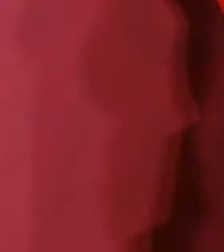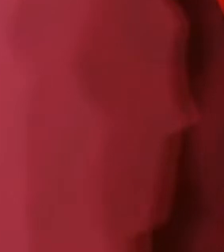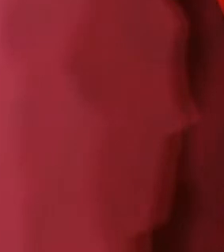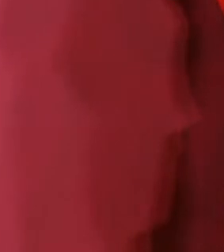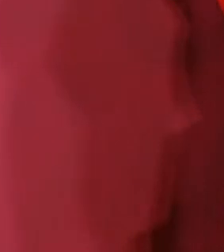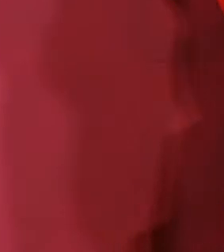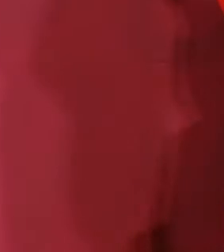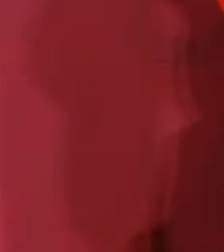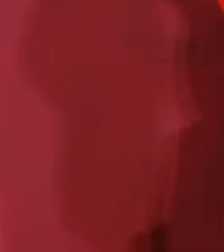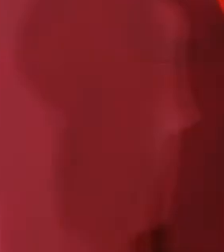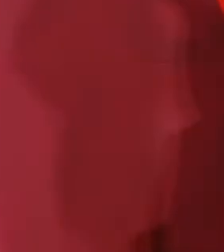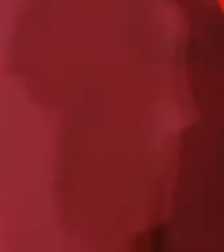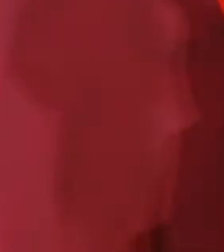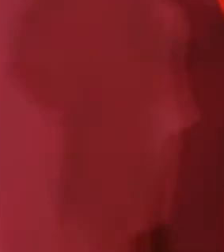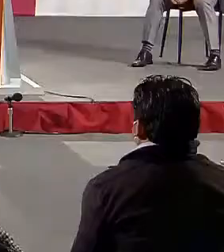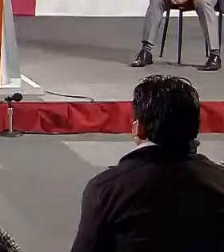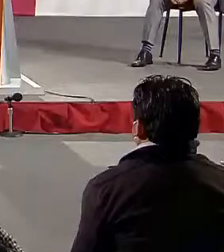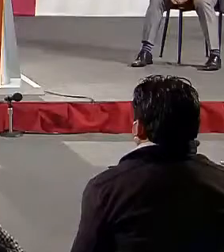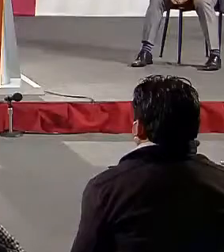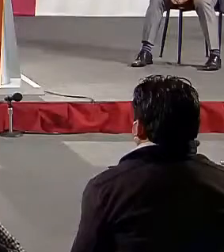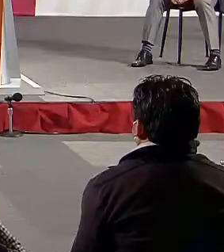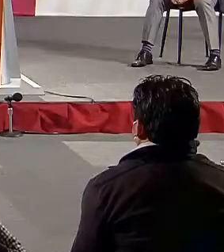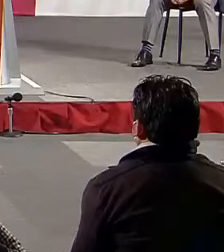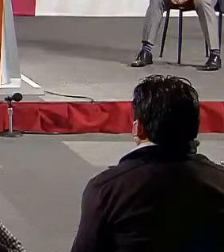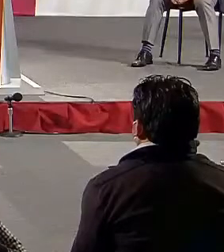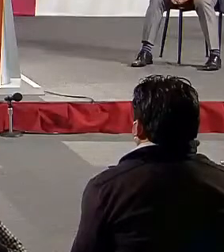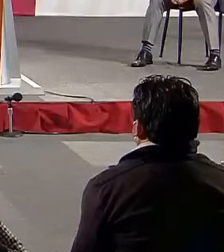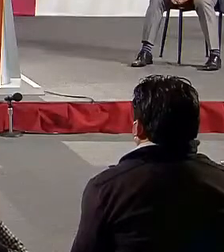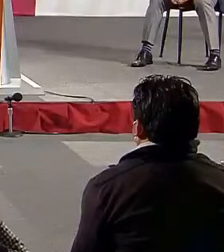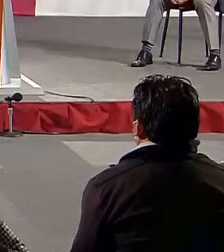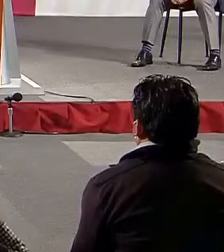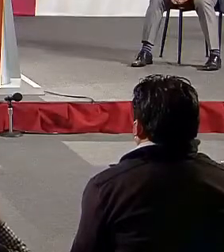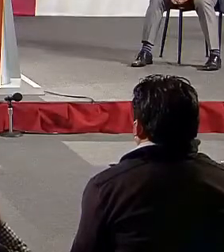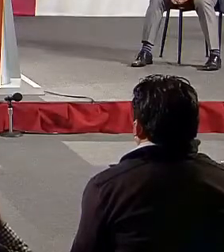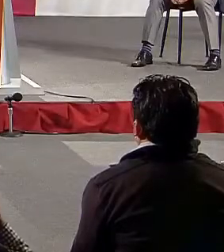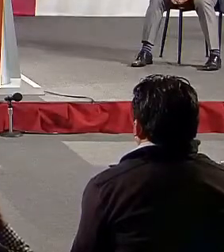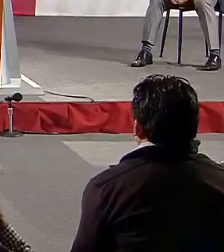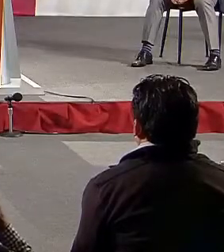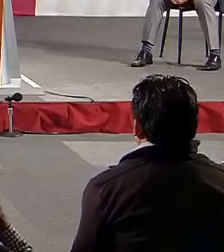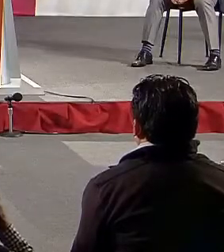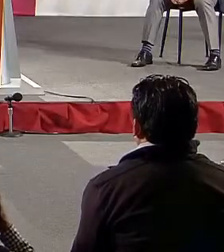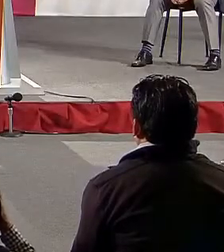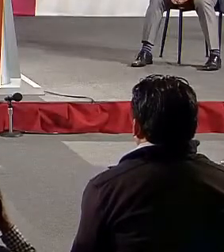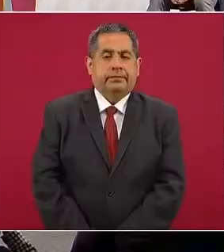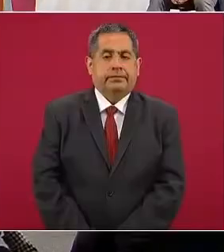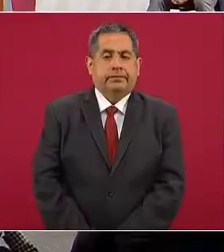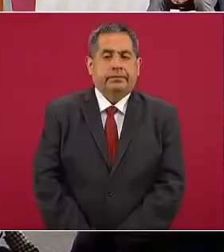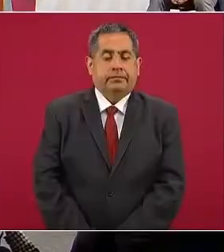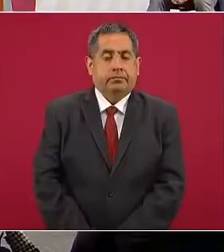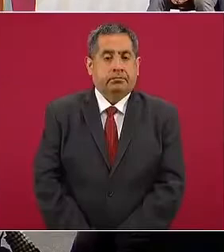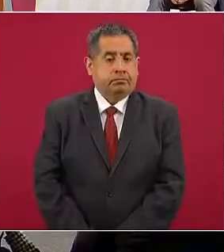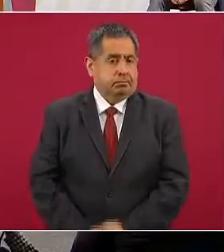y la seguridad internacionales. Ahí no dice